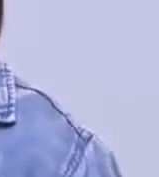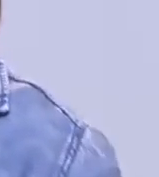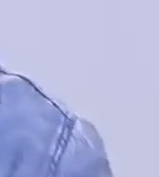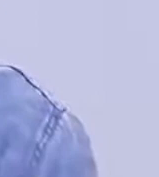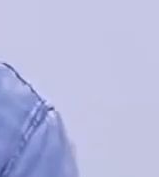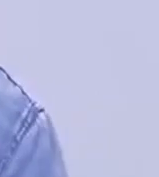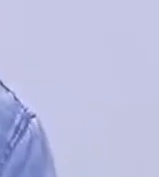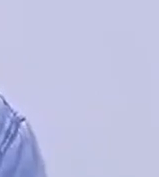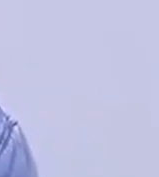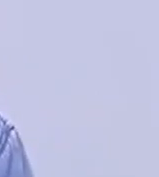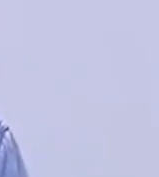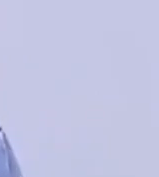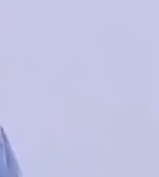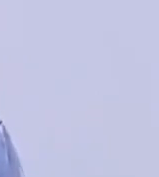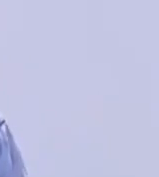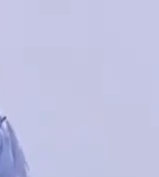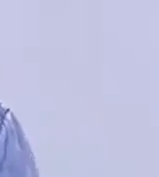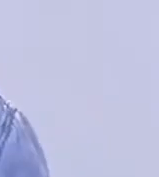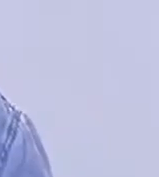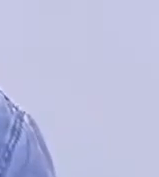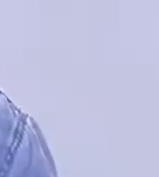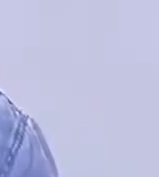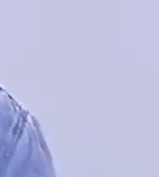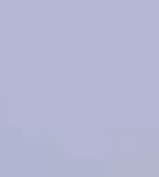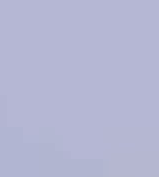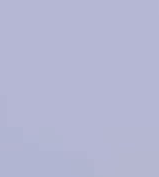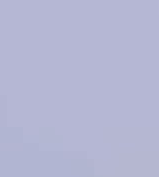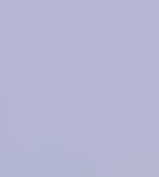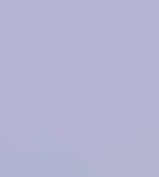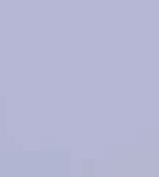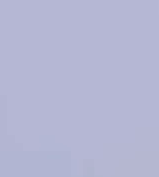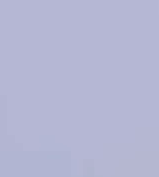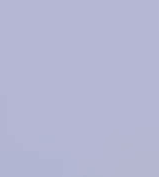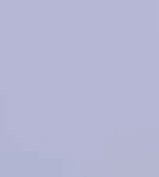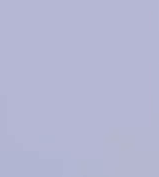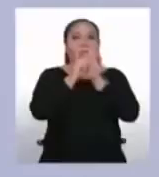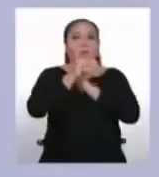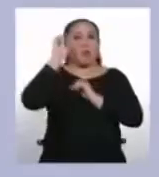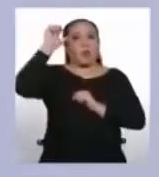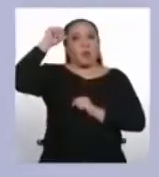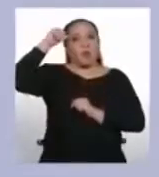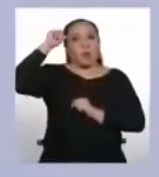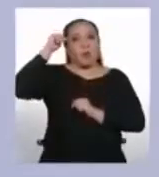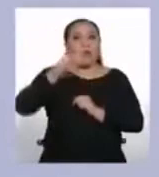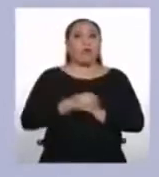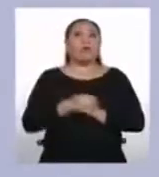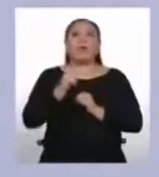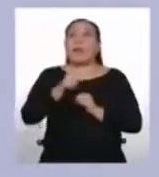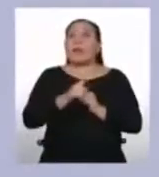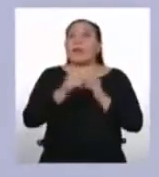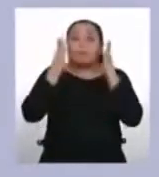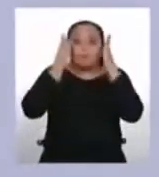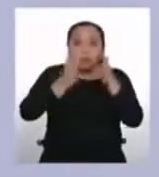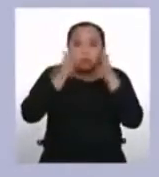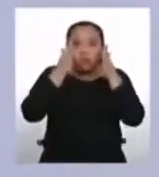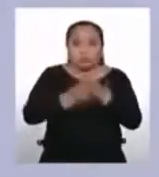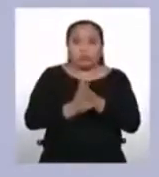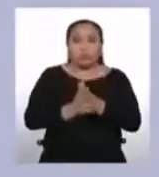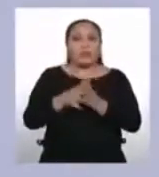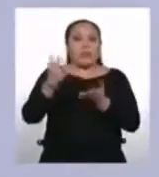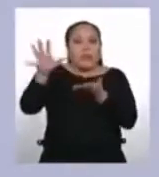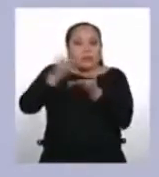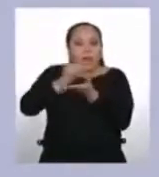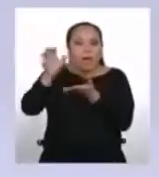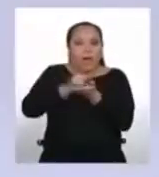lápiz y papel y anotar las ideas que vayan surgiendo mientras vemos el video. Eso sí, recuerda que nuestro ejercicio es escuchar con atención para extraer información